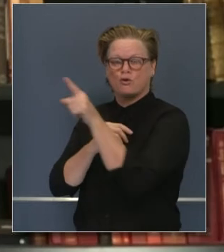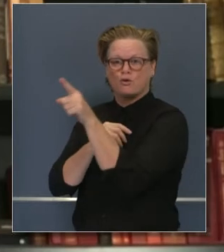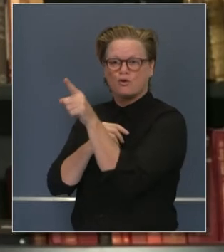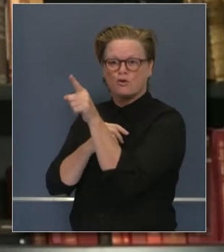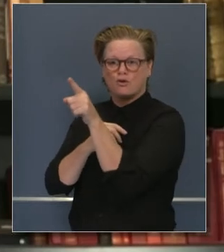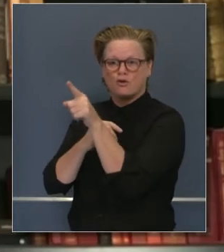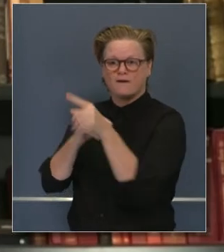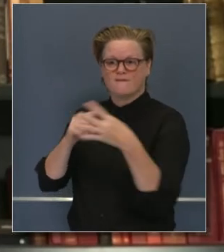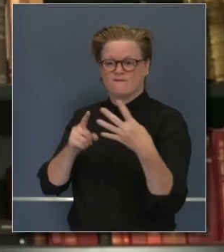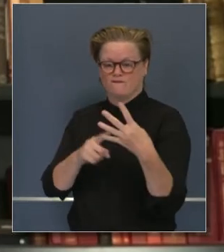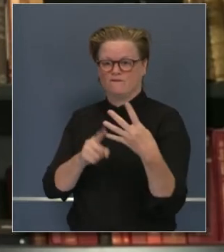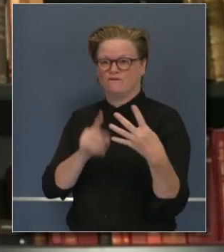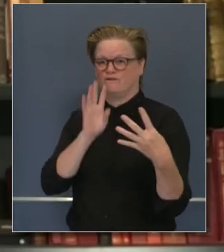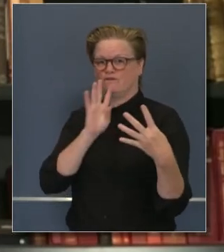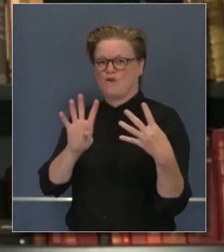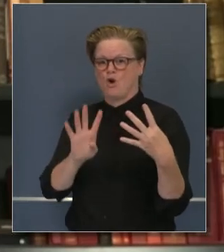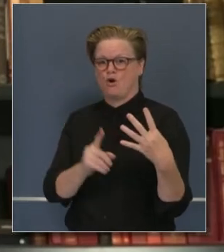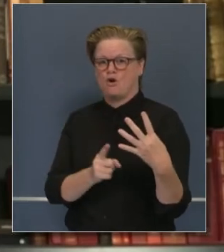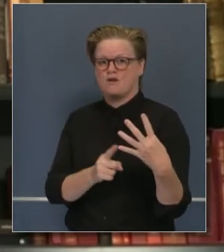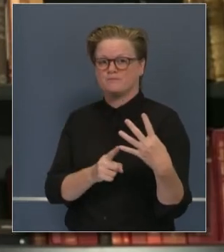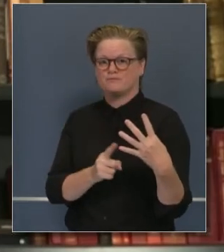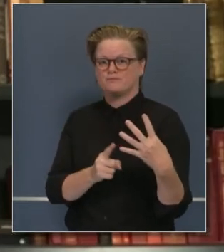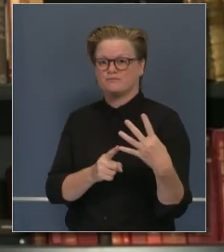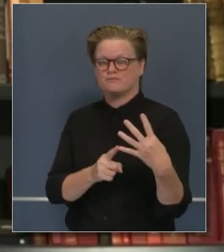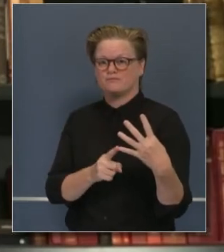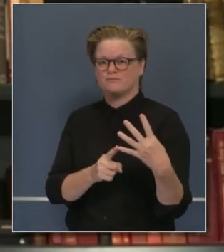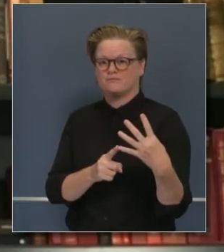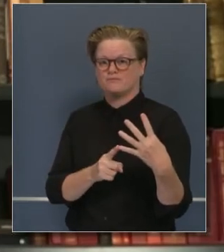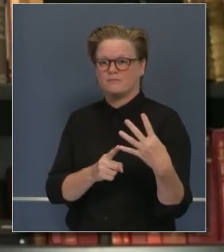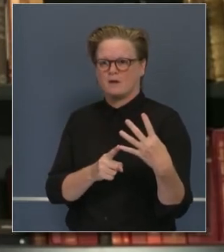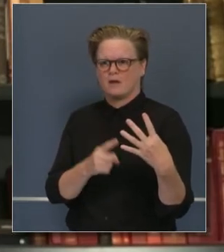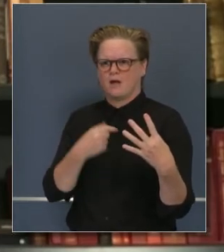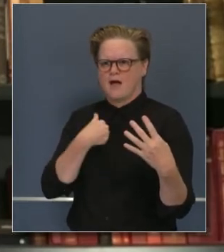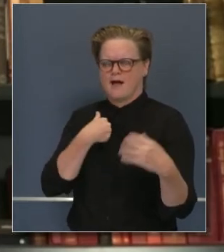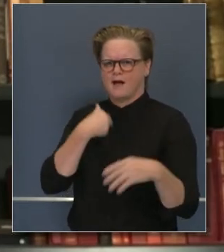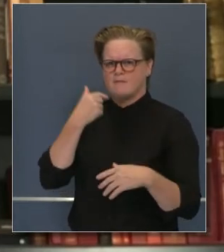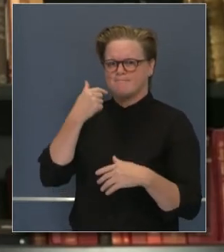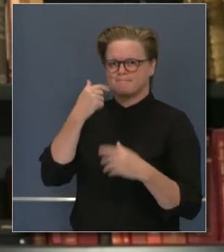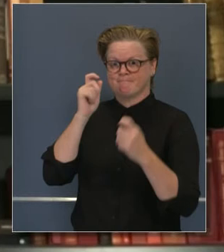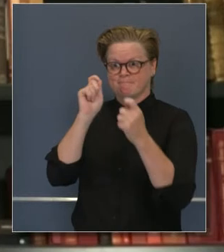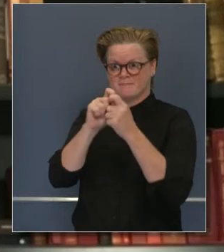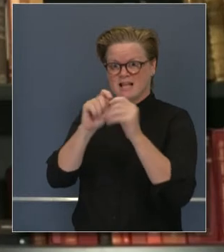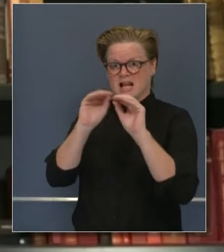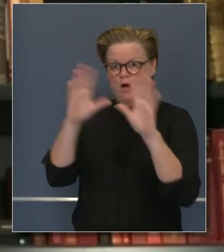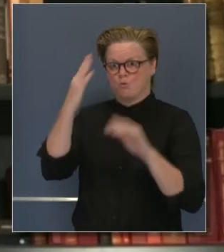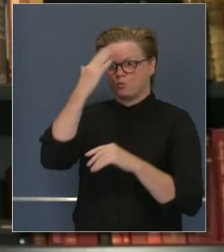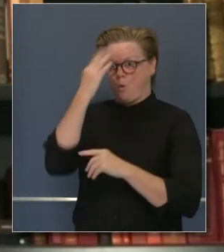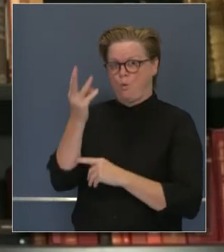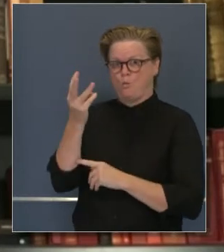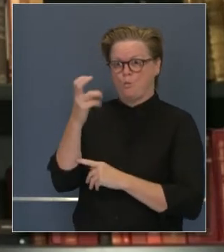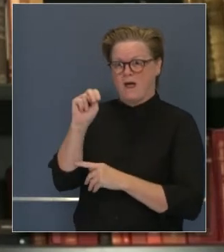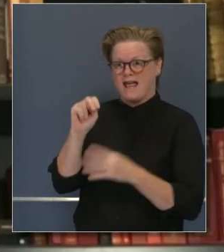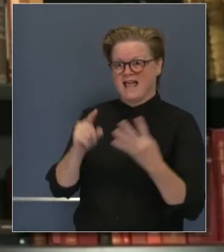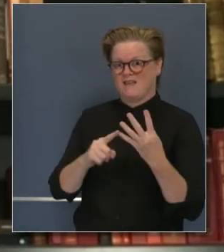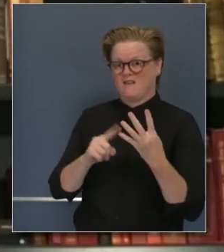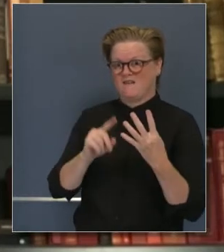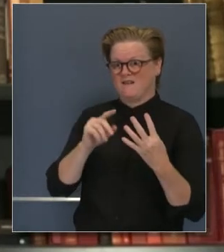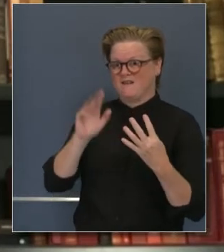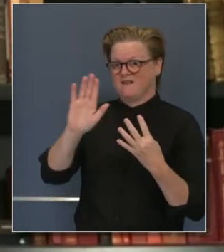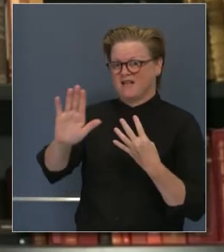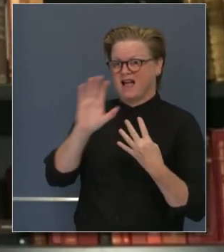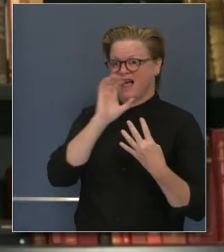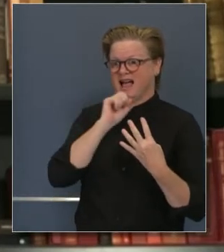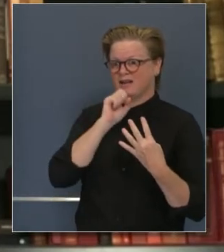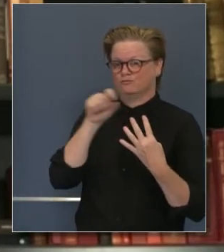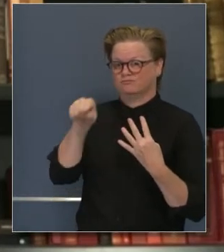uno de cuatro años fue expuesto. Discúlpeme, no tengo la capacidad de informarles cuándo sabía él por su edad.